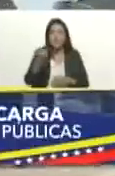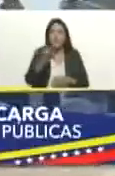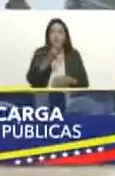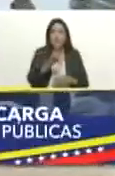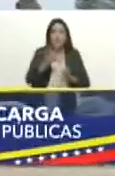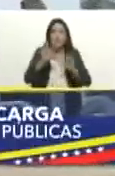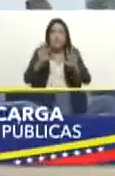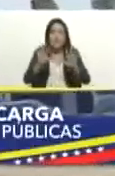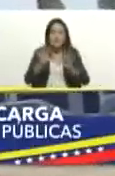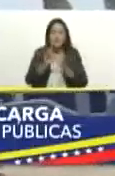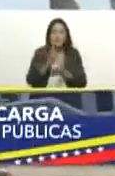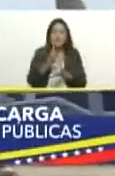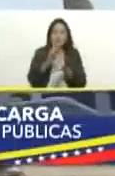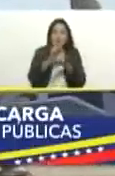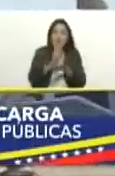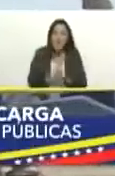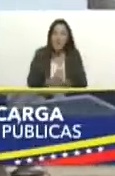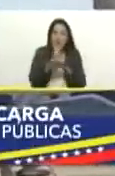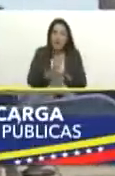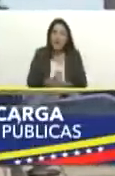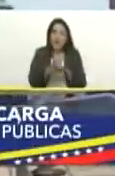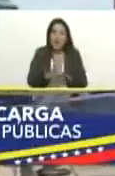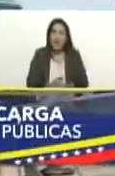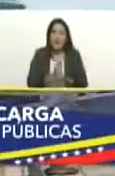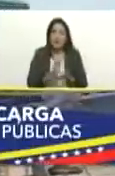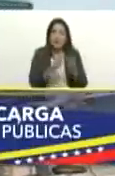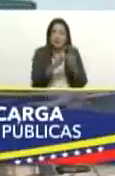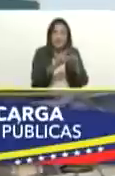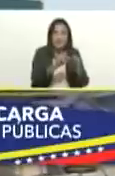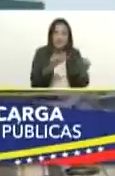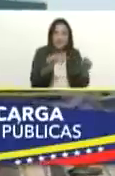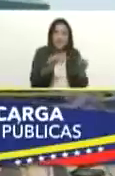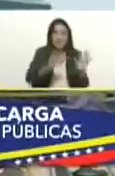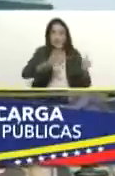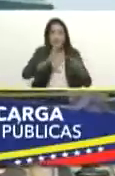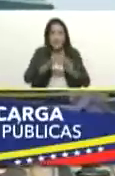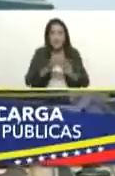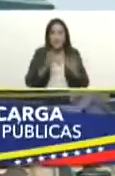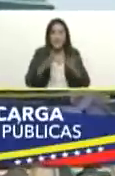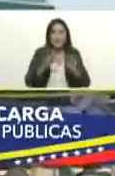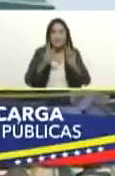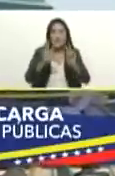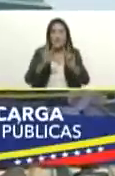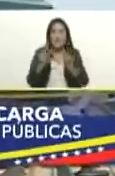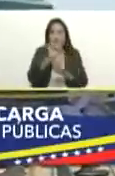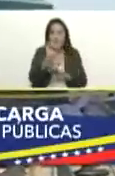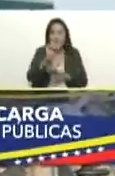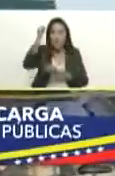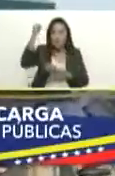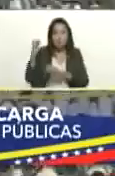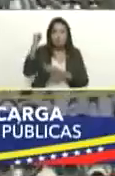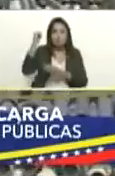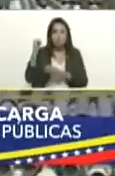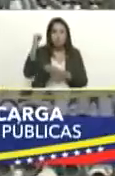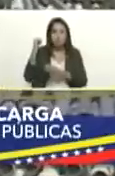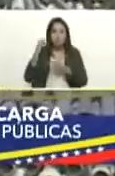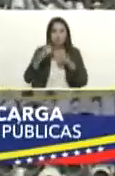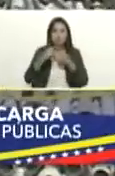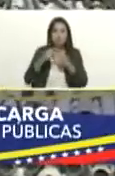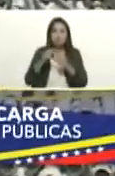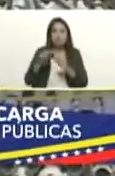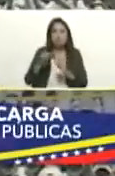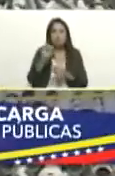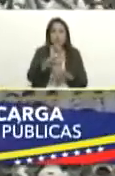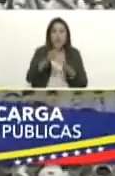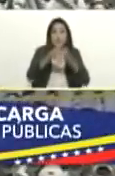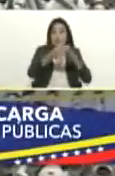cemento en polvo que quiere decir que tendríamos 7 gandolas de cemento disponible para movilizarla por vía